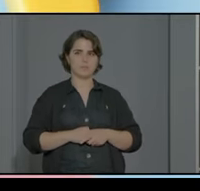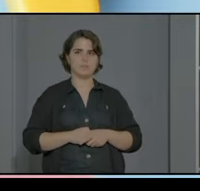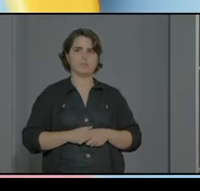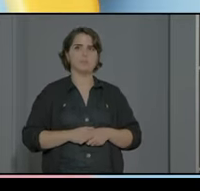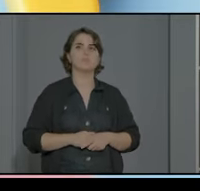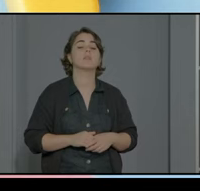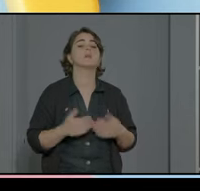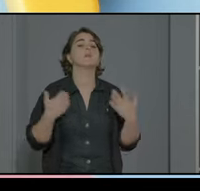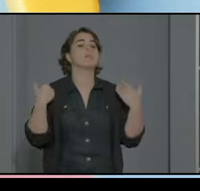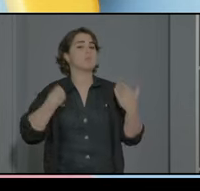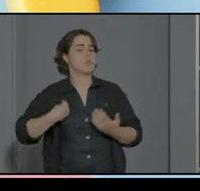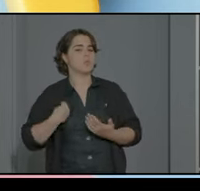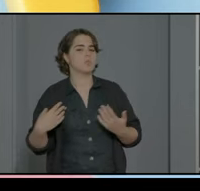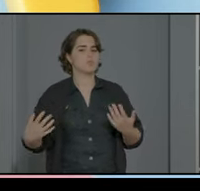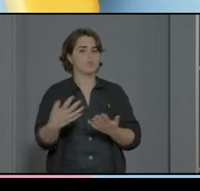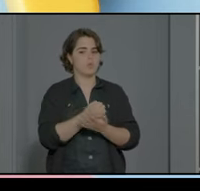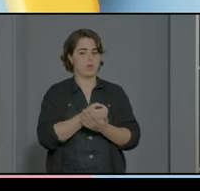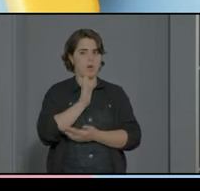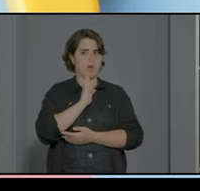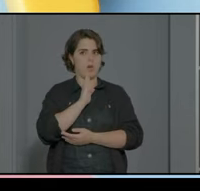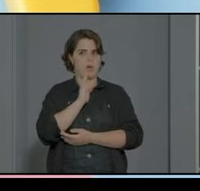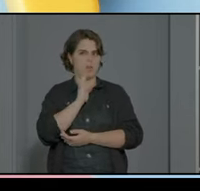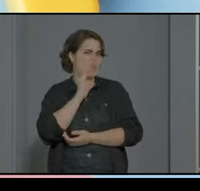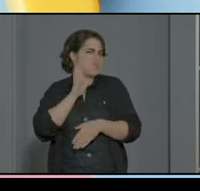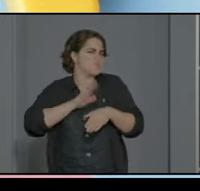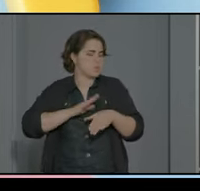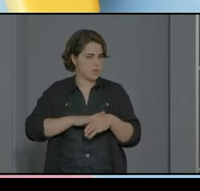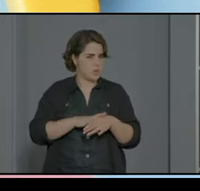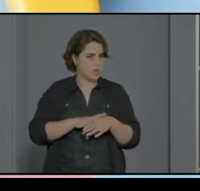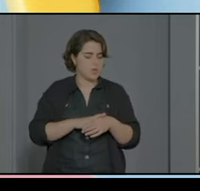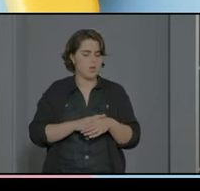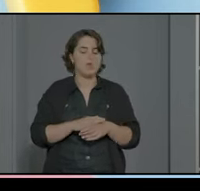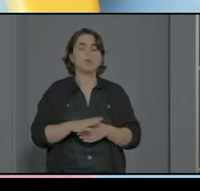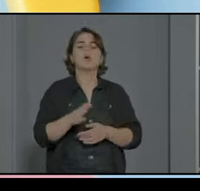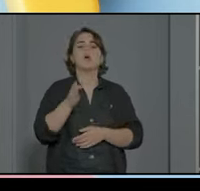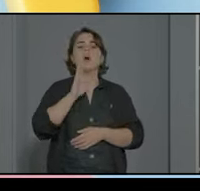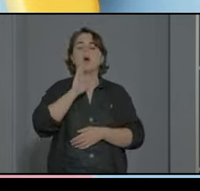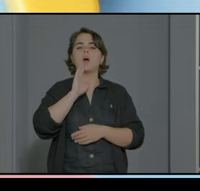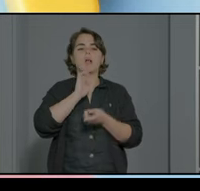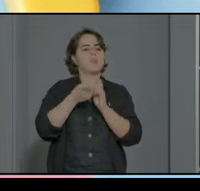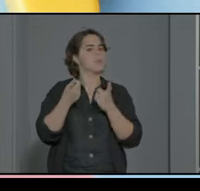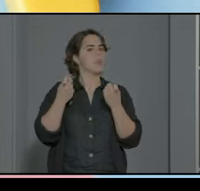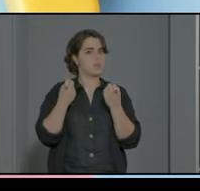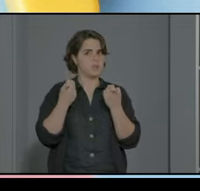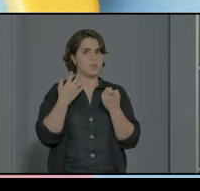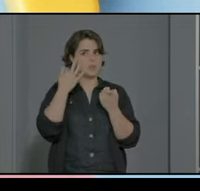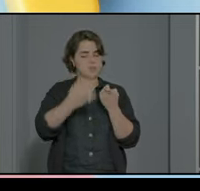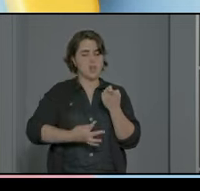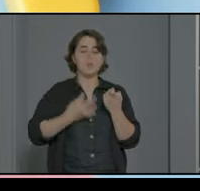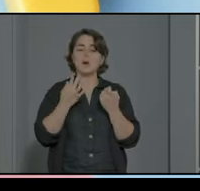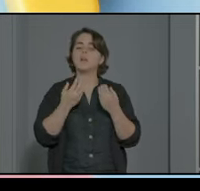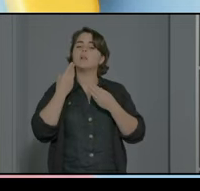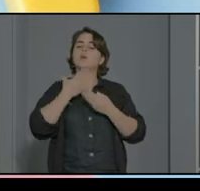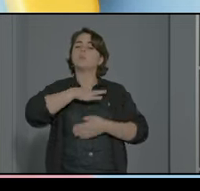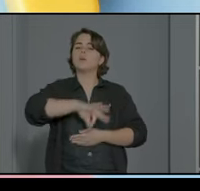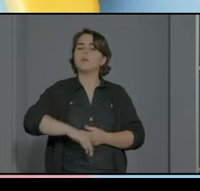para que todo esto bueno que os comento todo esto porque como bien os he comentado antes se necesita este cambio y todo esto siempre es posible